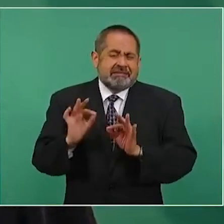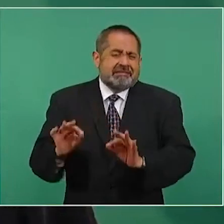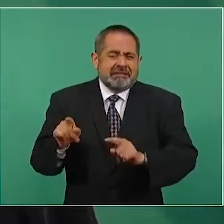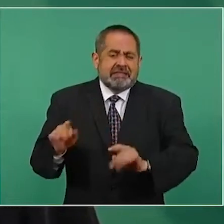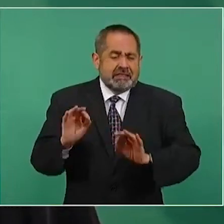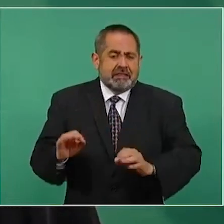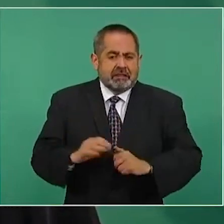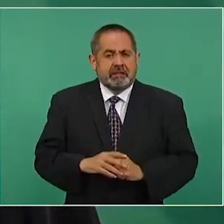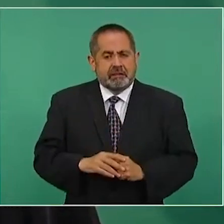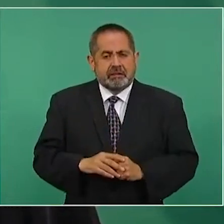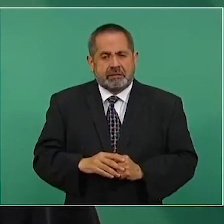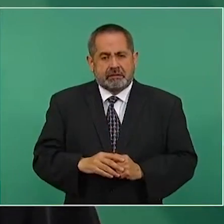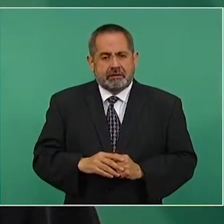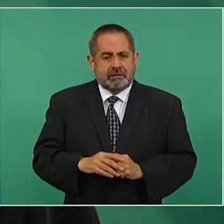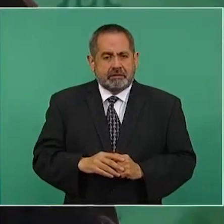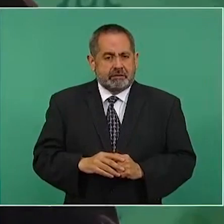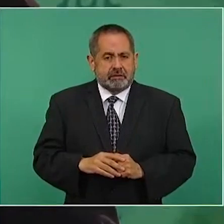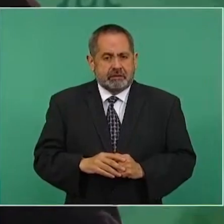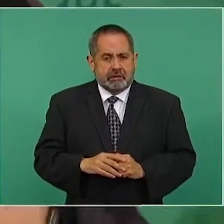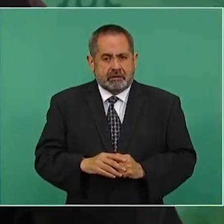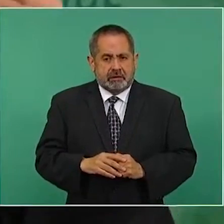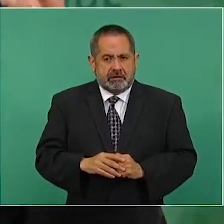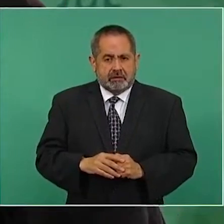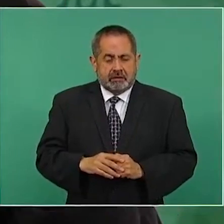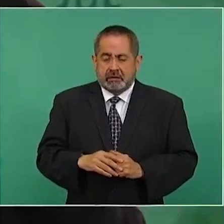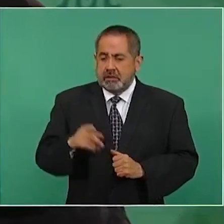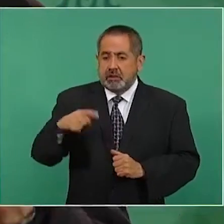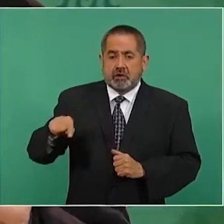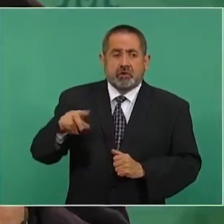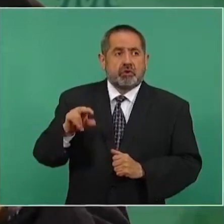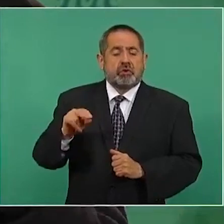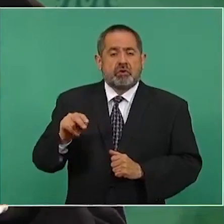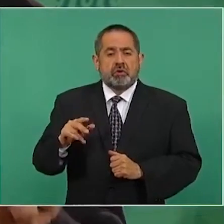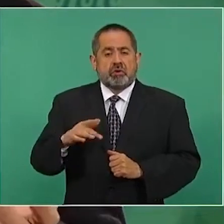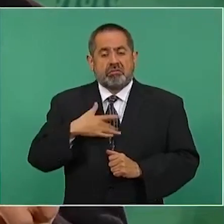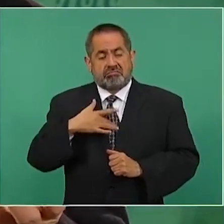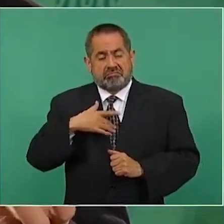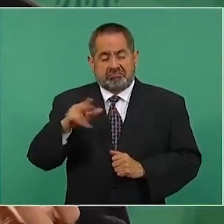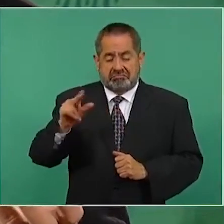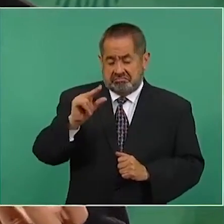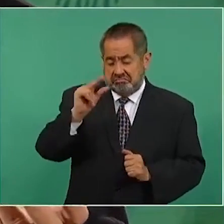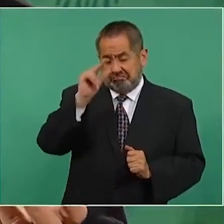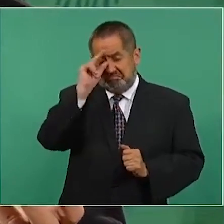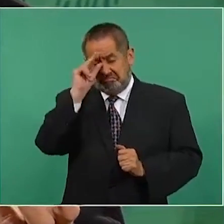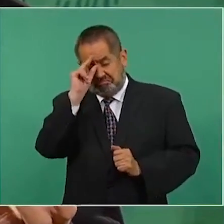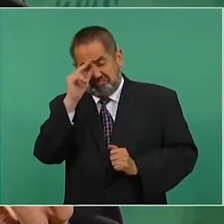no se siente sabionda,